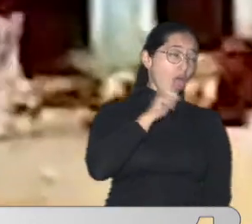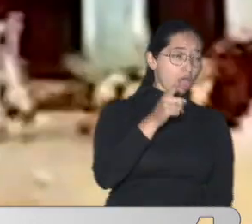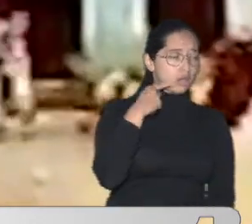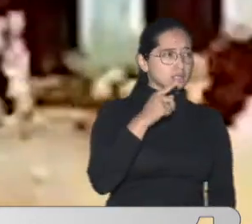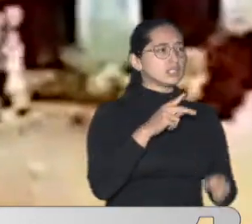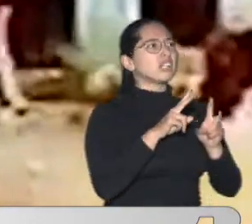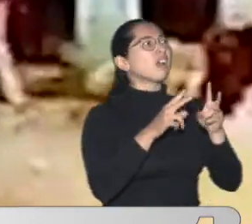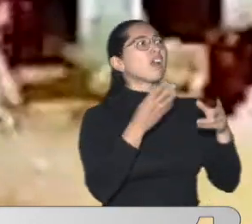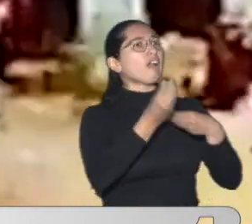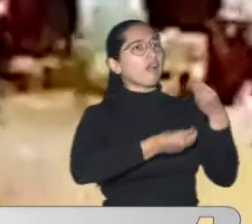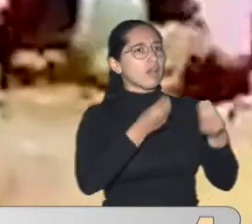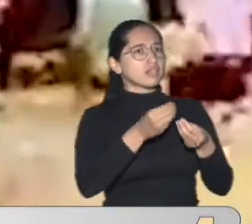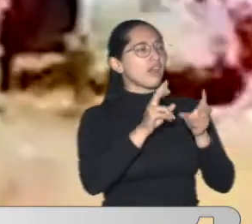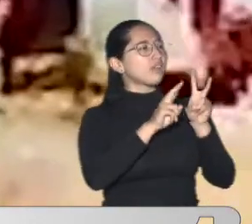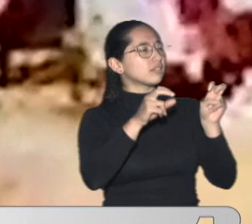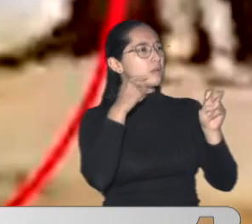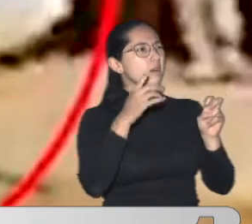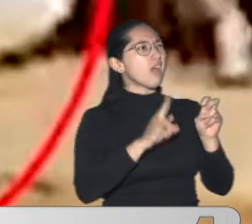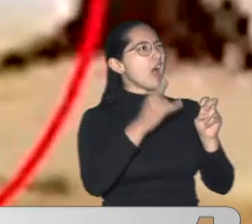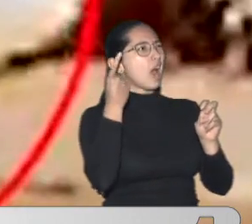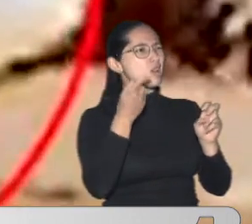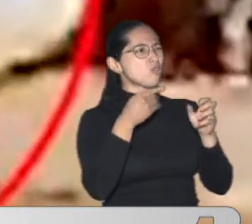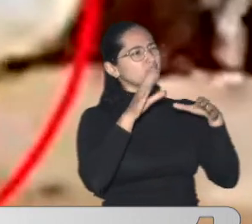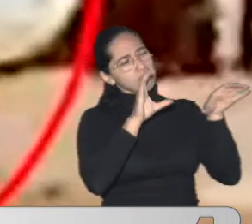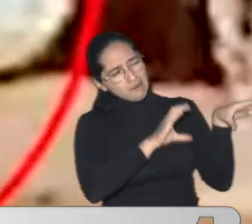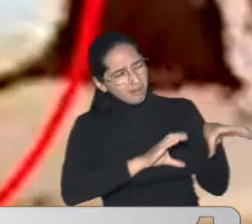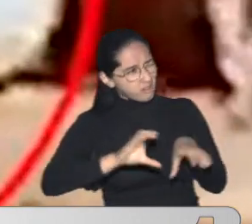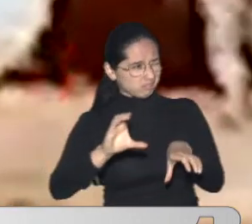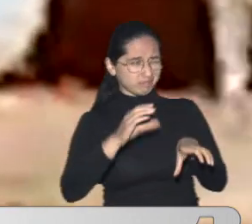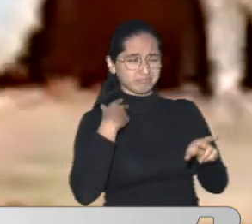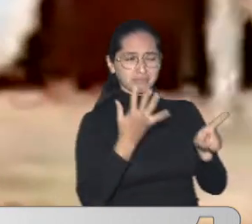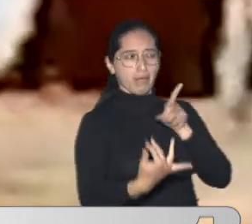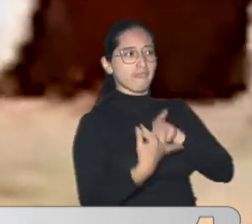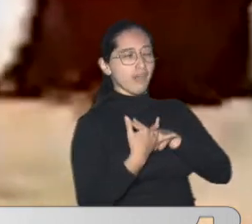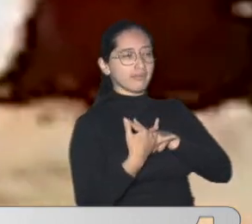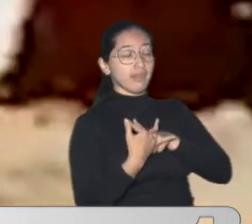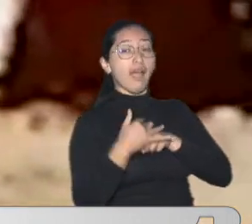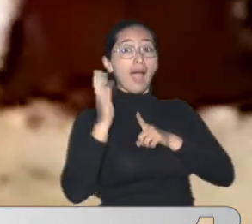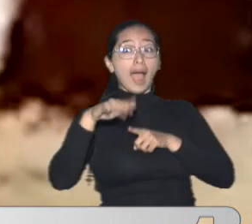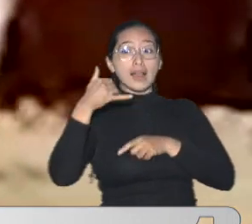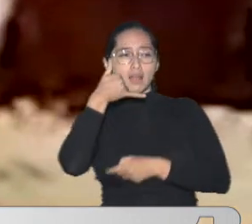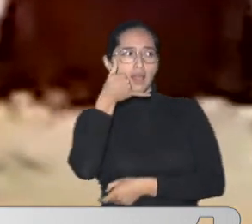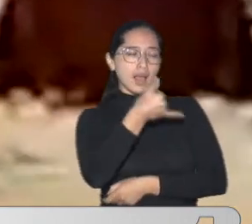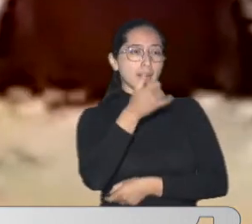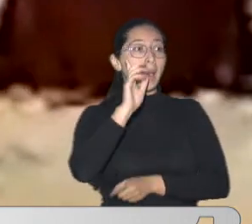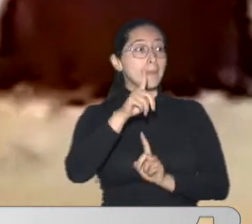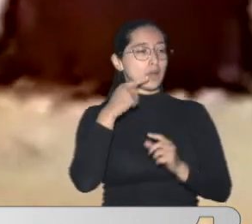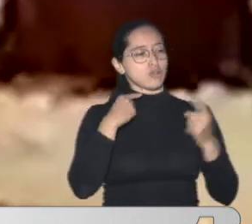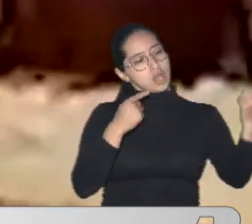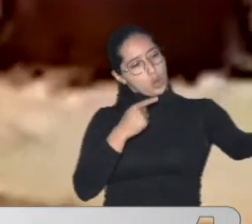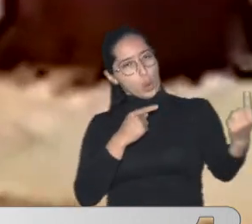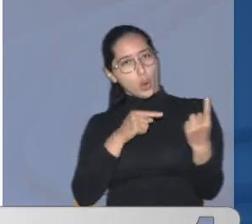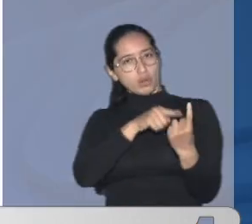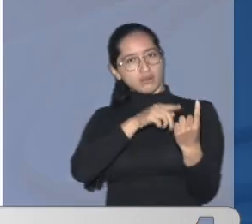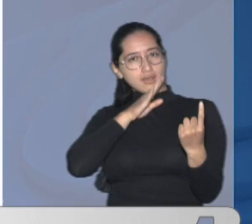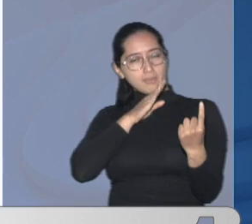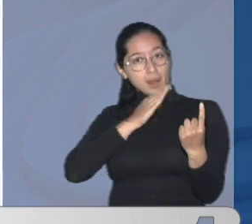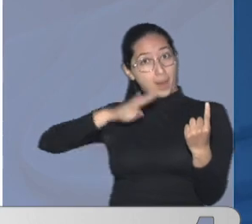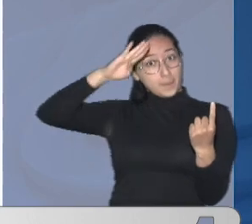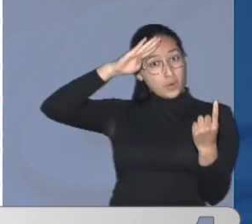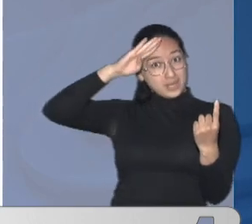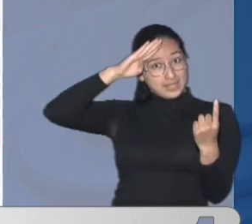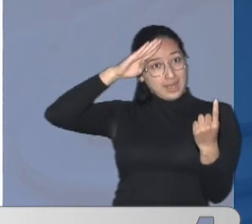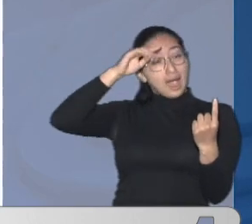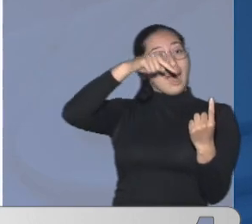efectuando Algunos actos Reprochables Por la comunidad Pues al momento De que llegó La policía Se formó Una pelea Entre los